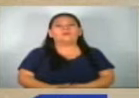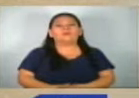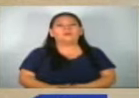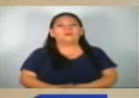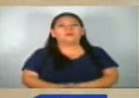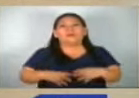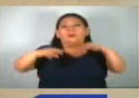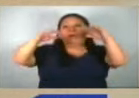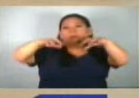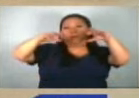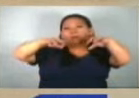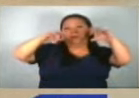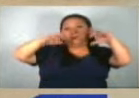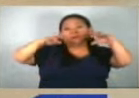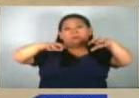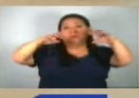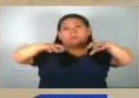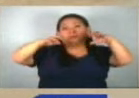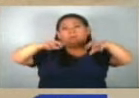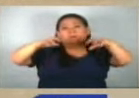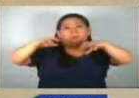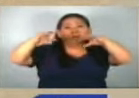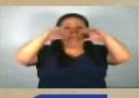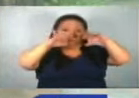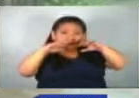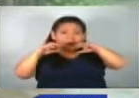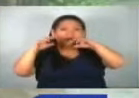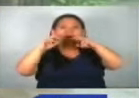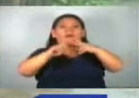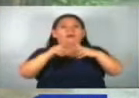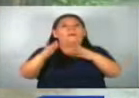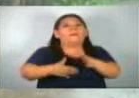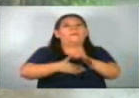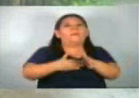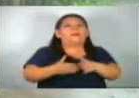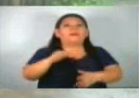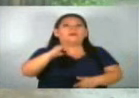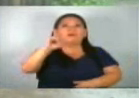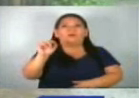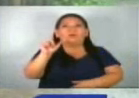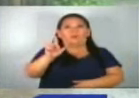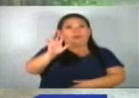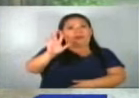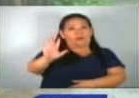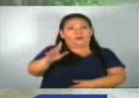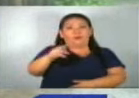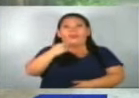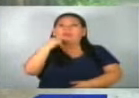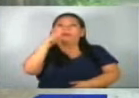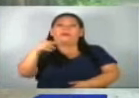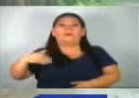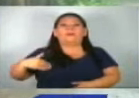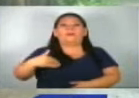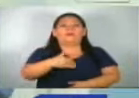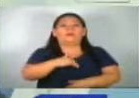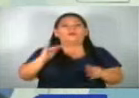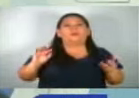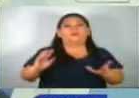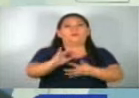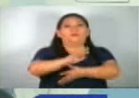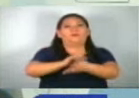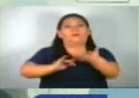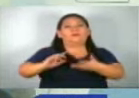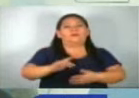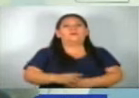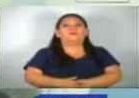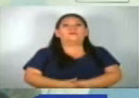Lluvias tipo temporal podrían registrarse en el país a partir del 5 de julio, según el ministro de Medio Ambiente y Recursos